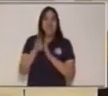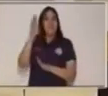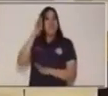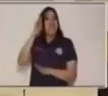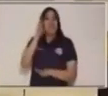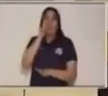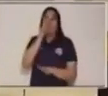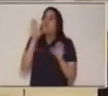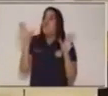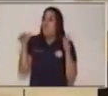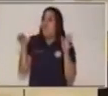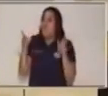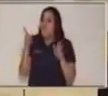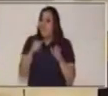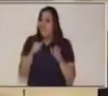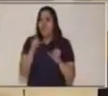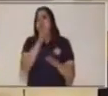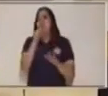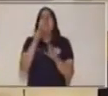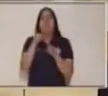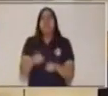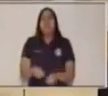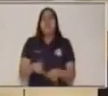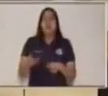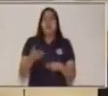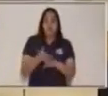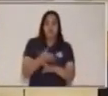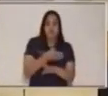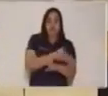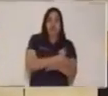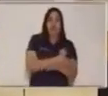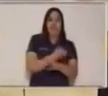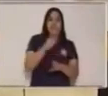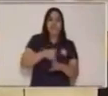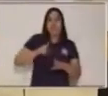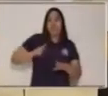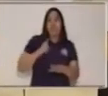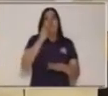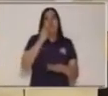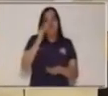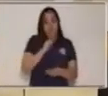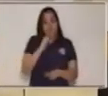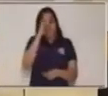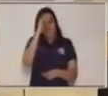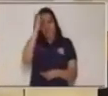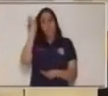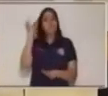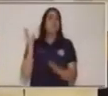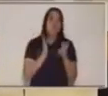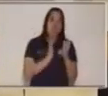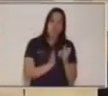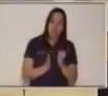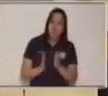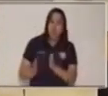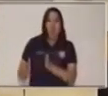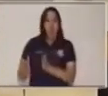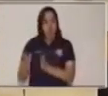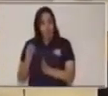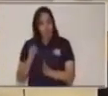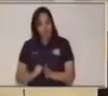no podíamos hacer un paso antes si no hacíamos el otro. Una cosa nos lleva a la otra.